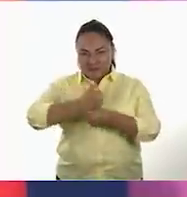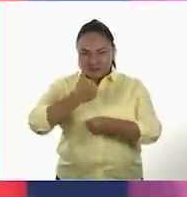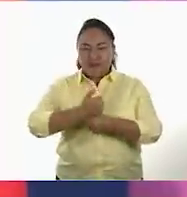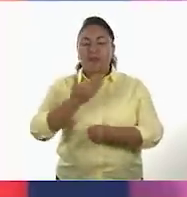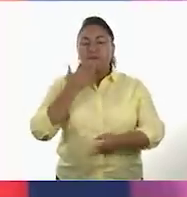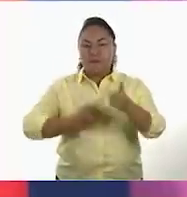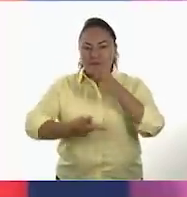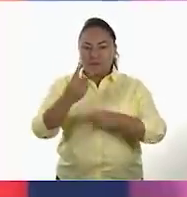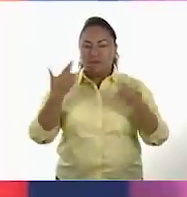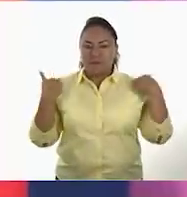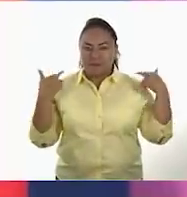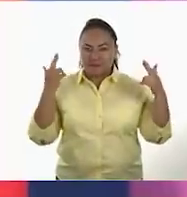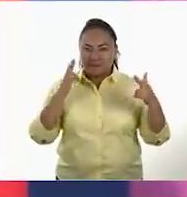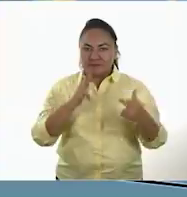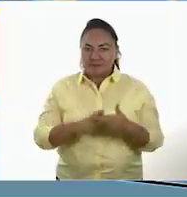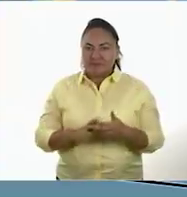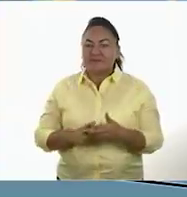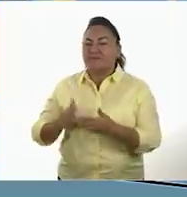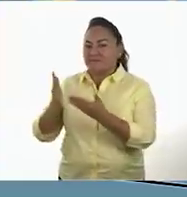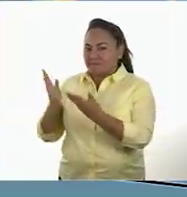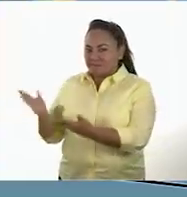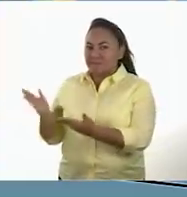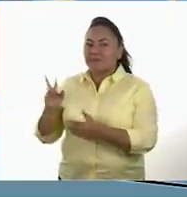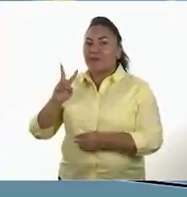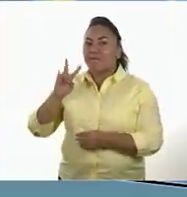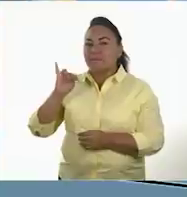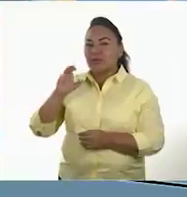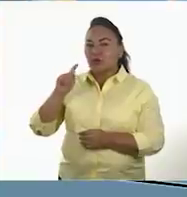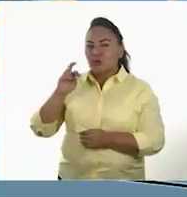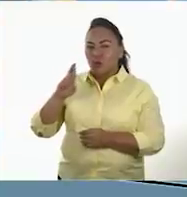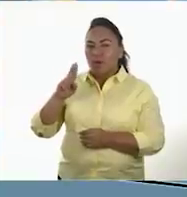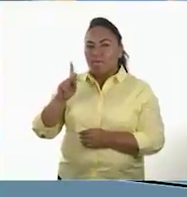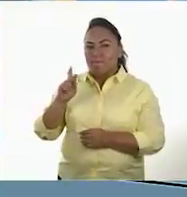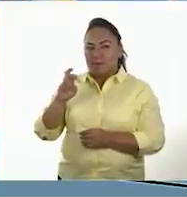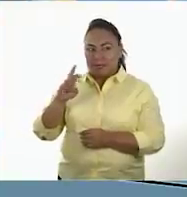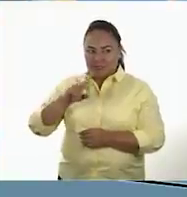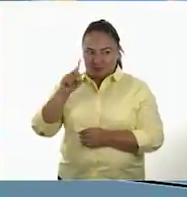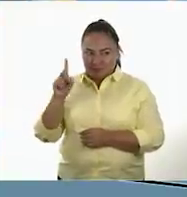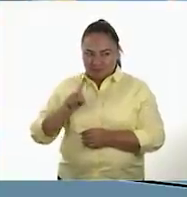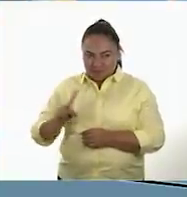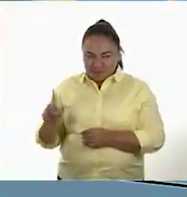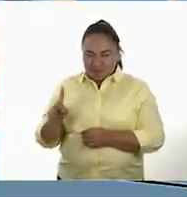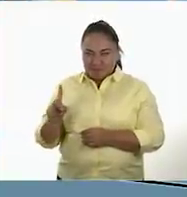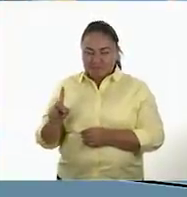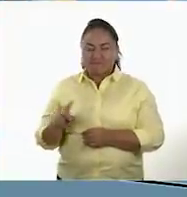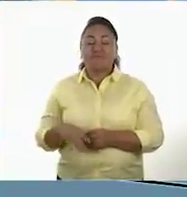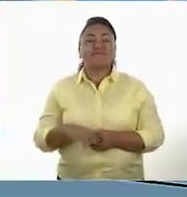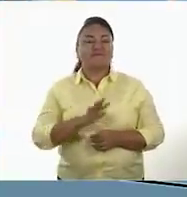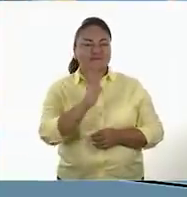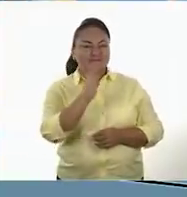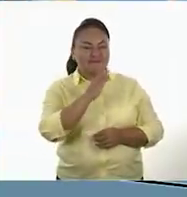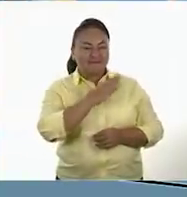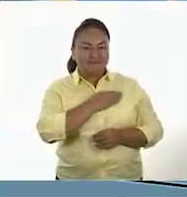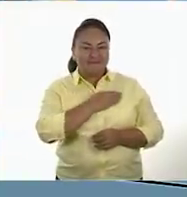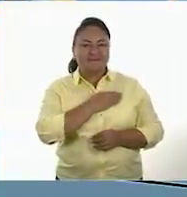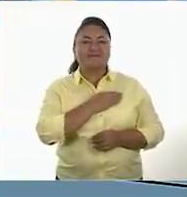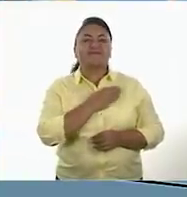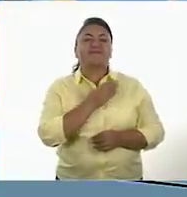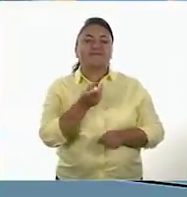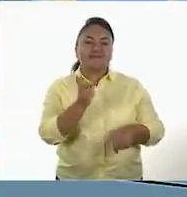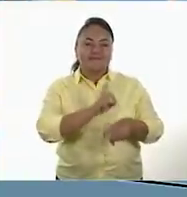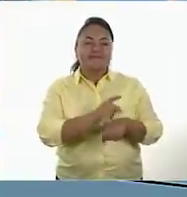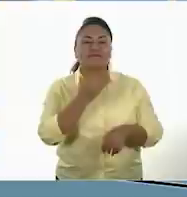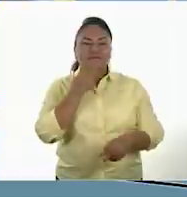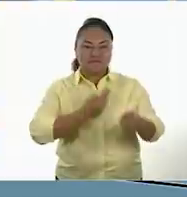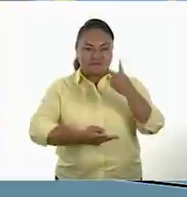damos la bienvenida al profesor Víctor Pérez. Gracias, bienvenido, muy buenos días niños y niñas. Qué bueno que se encuentran con nosotros